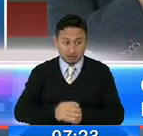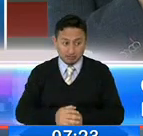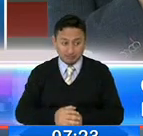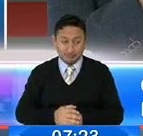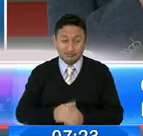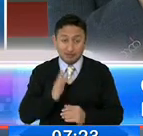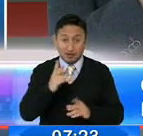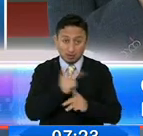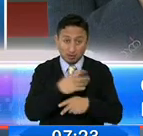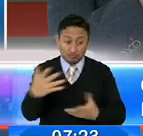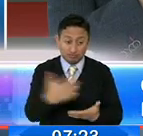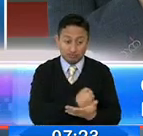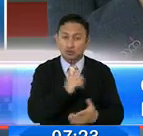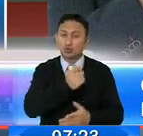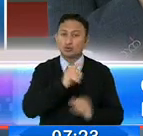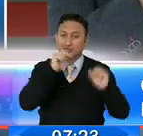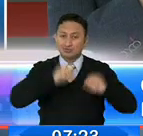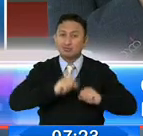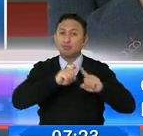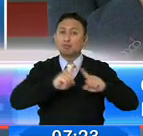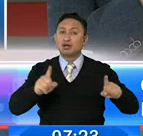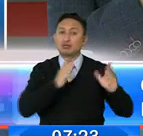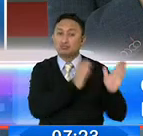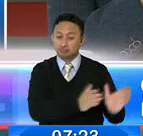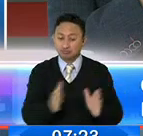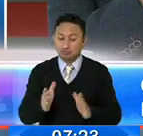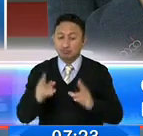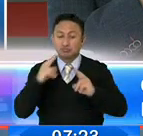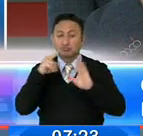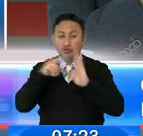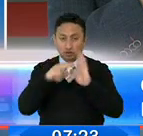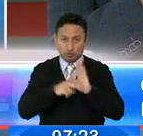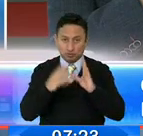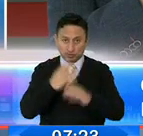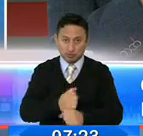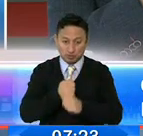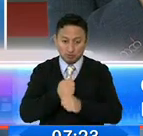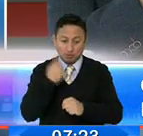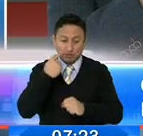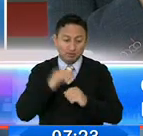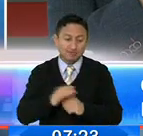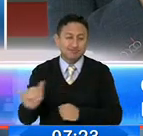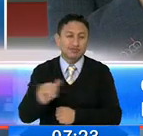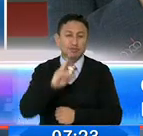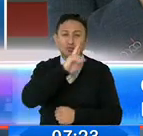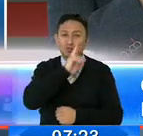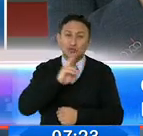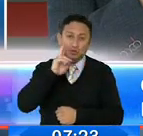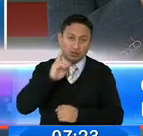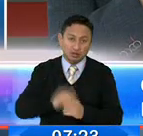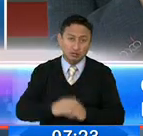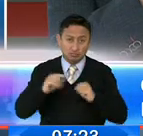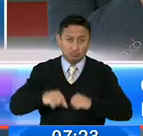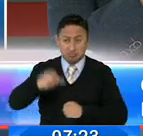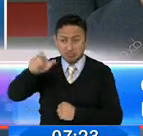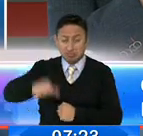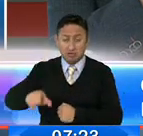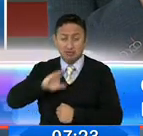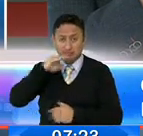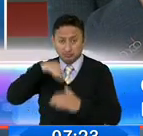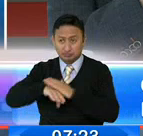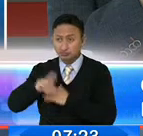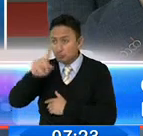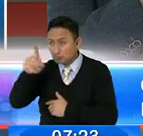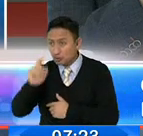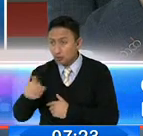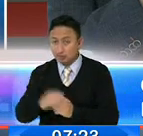tenemos que hacer es organizarnos y tener las normas de bioseguridad. Si yo llego, es igual que un restaurante. Nosotros hemos conversado con los restaurantes, pero si yo